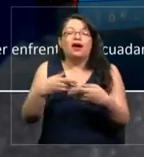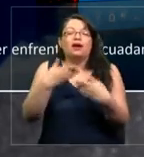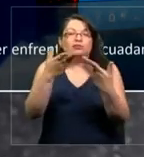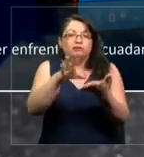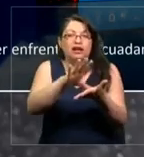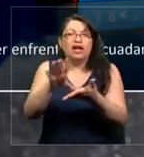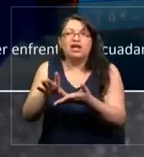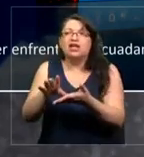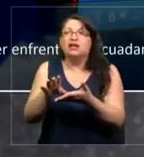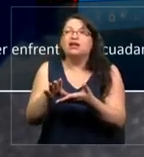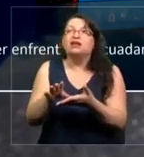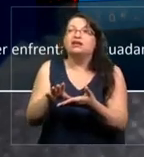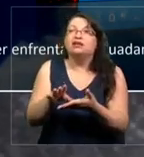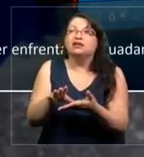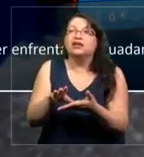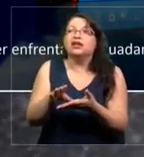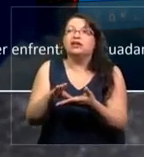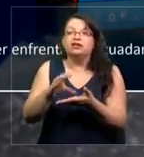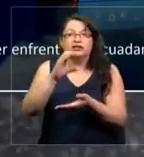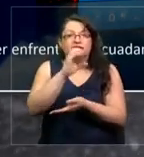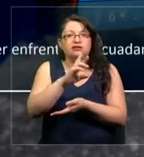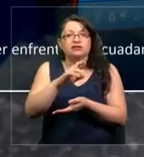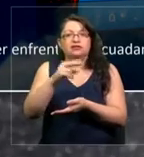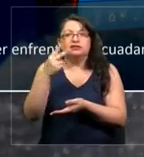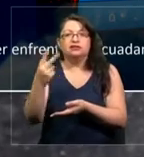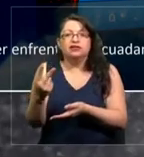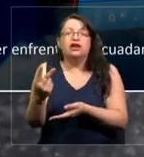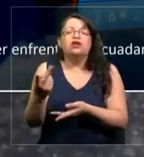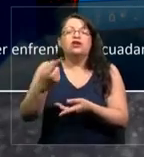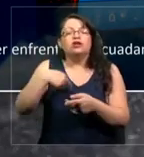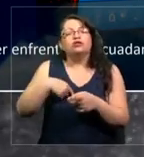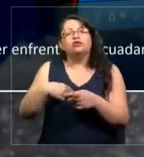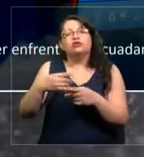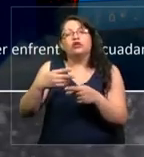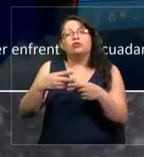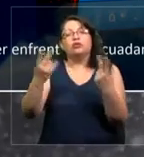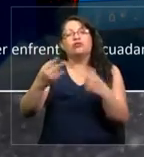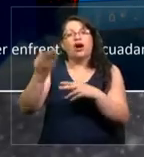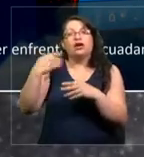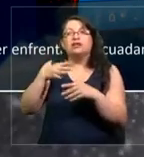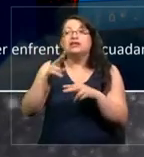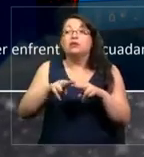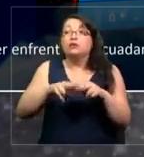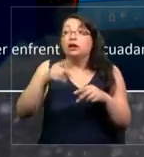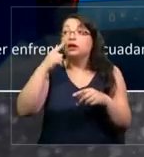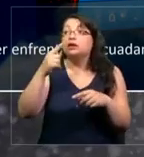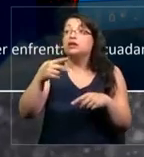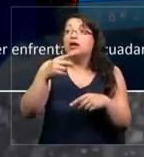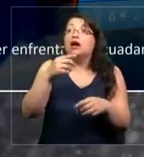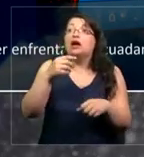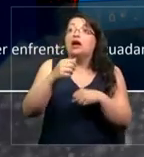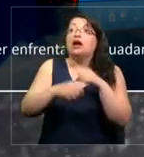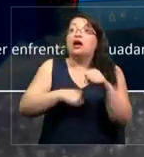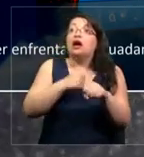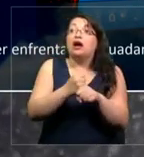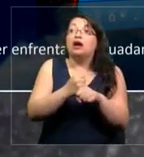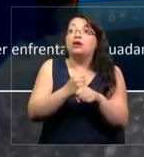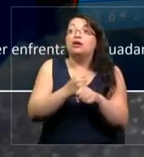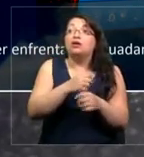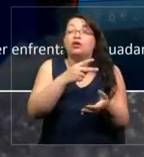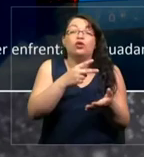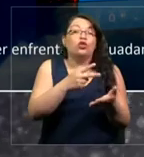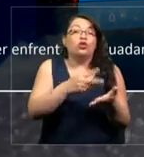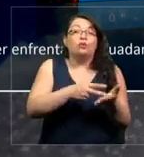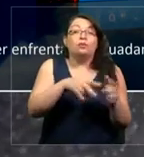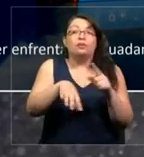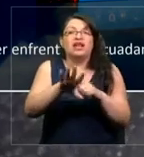hemos publicado en los últimos años. El 2015, uno sobre la megasequía, estamos al año 2020 y sigue la megasequía. Uno